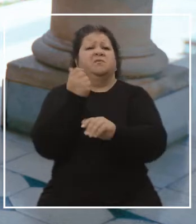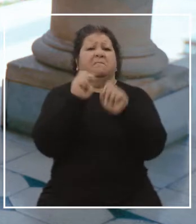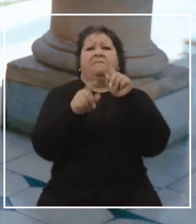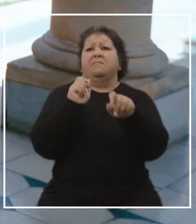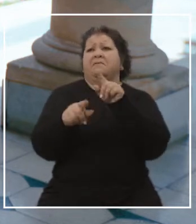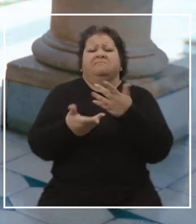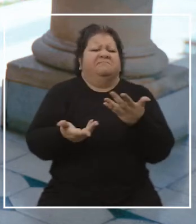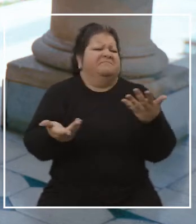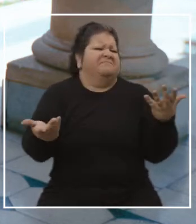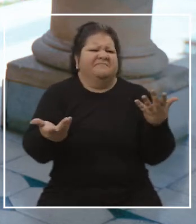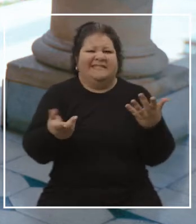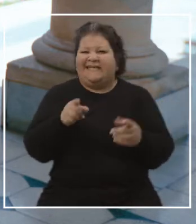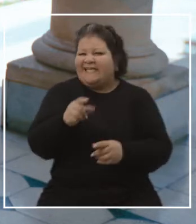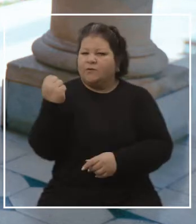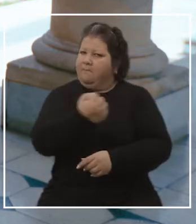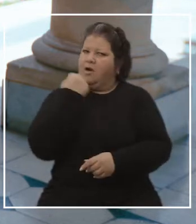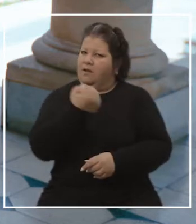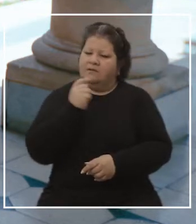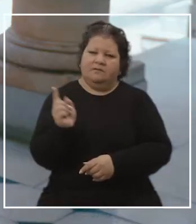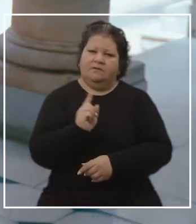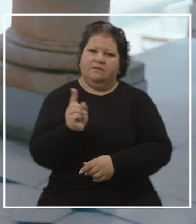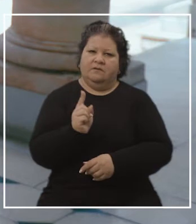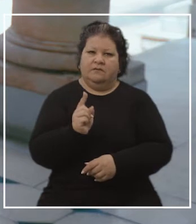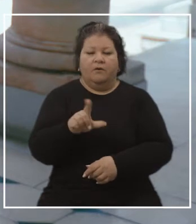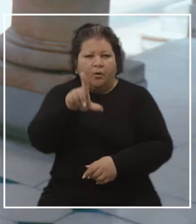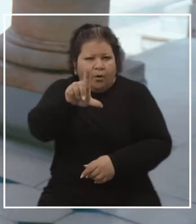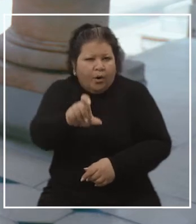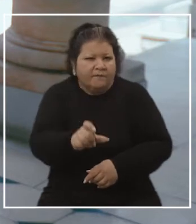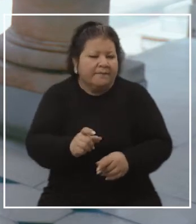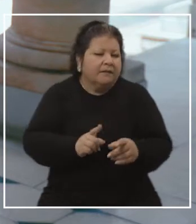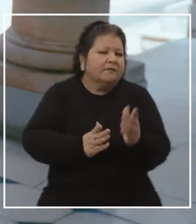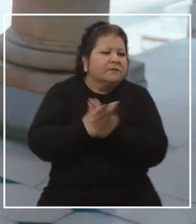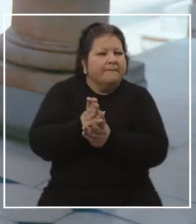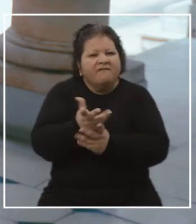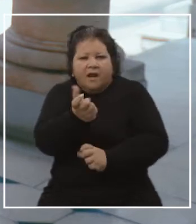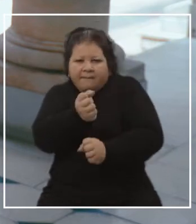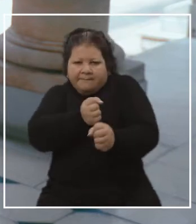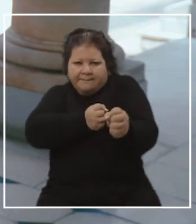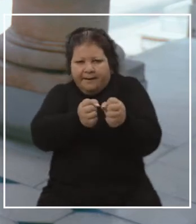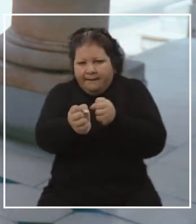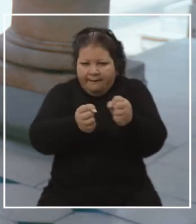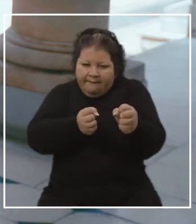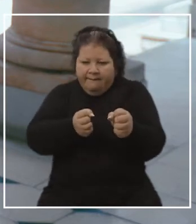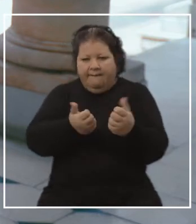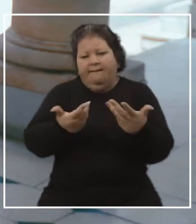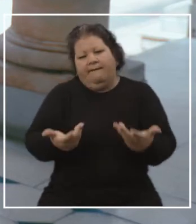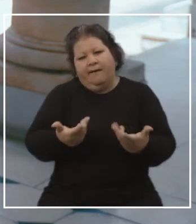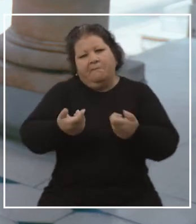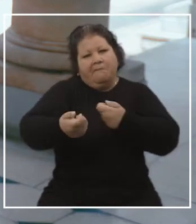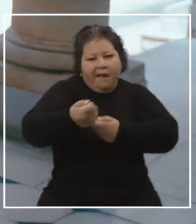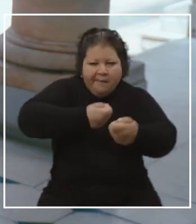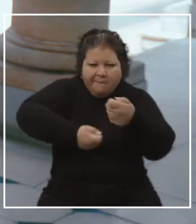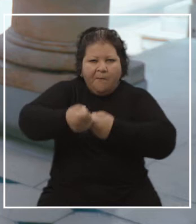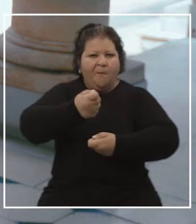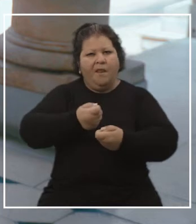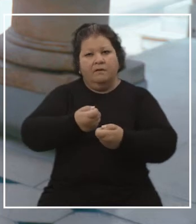Entonces eso como que no le tenés que dar tanta importancia. Por supuesto que siempre te van a manipular y siempre van a hacer lo que quieran, pero bueno, uno les puede facilitar o